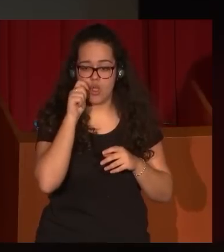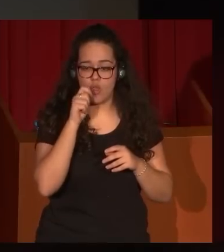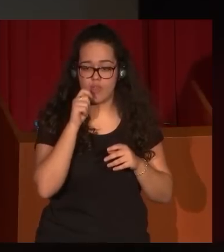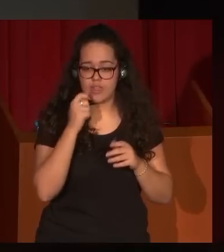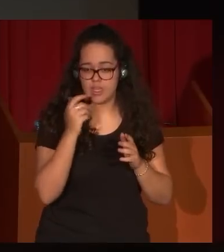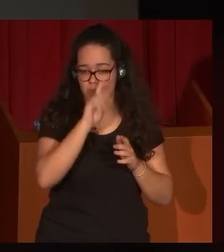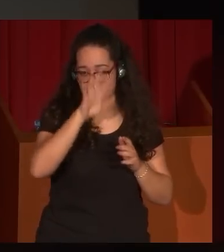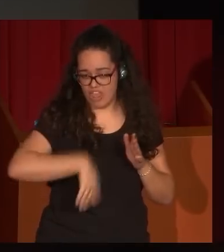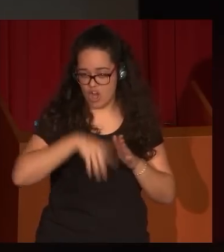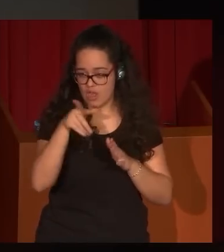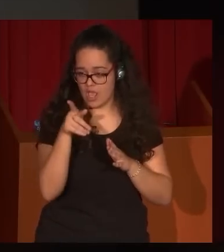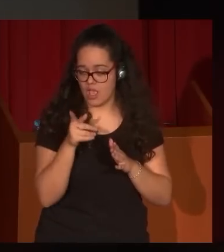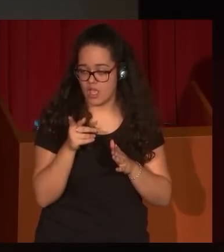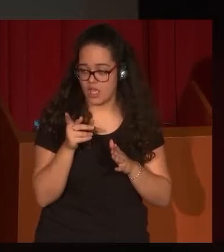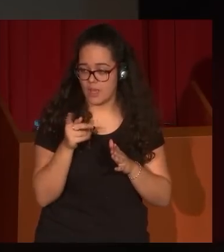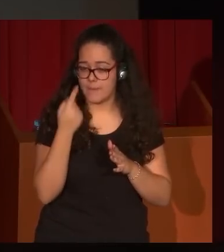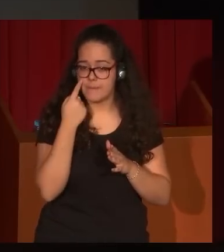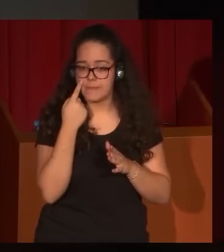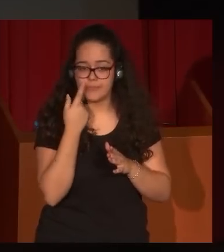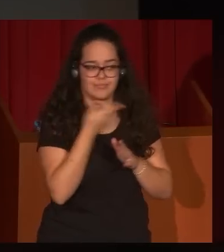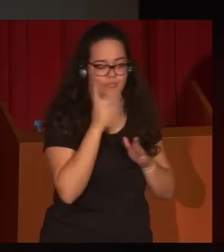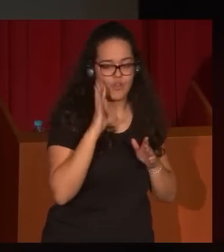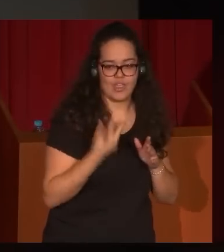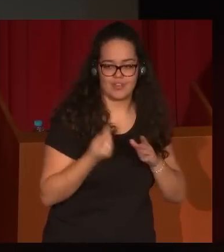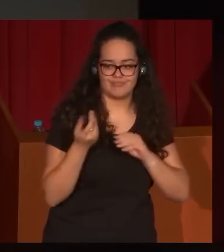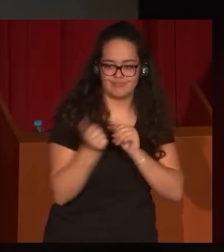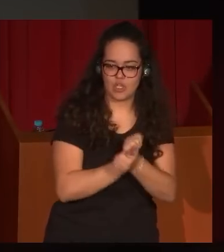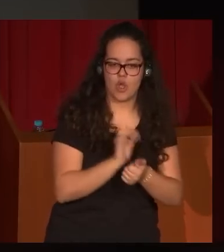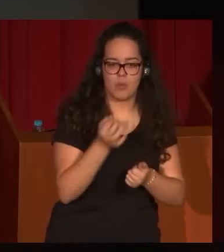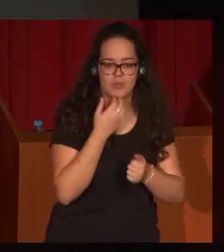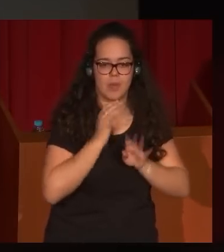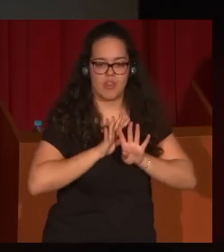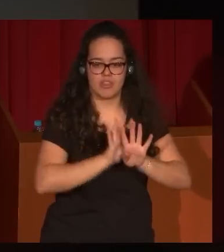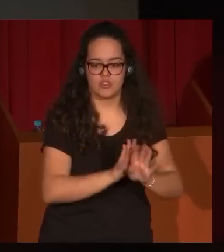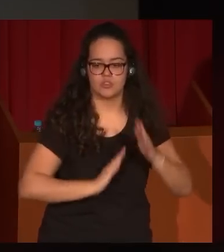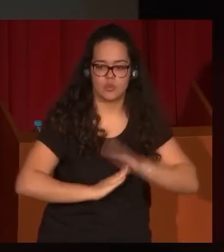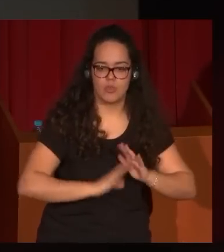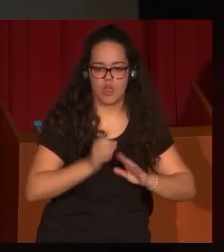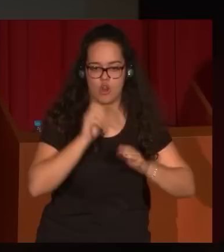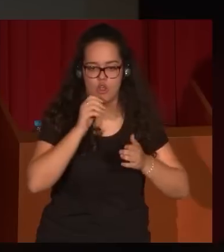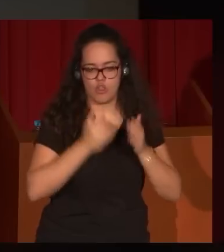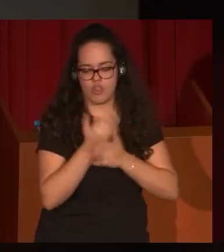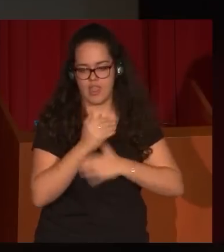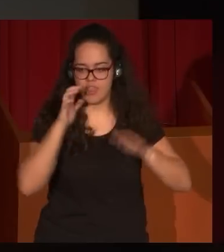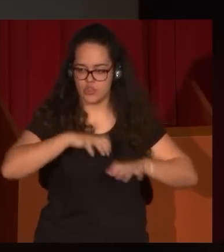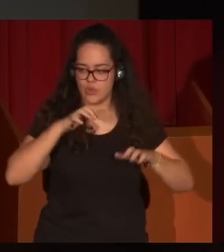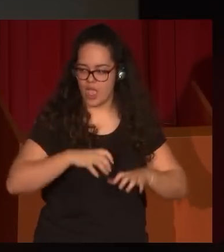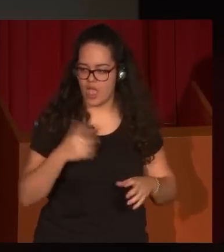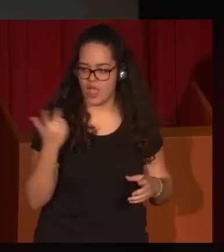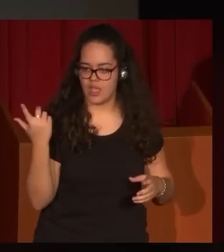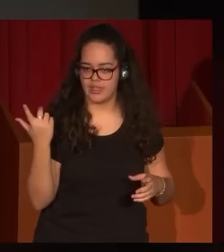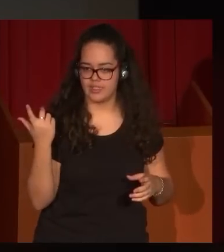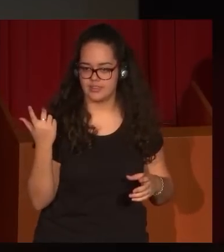lo que hace es seguir la escena de lo que hace Goya o las procesiones interrumpidas o los días de lluvia es algo también